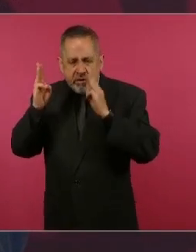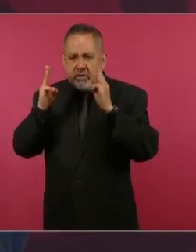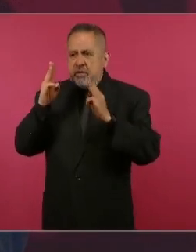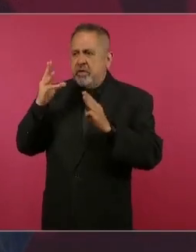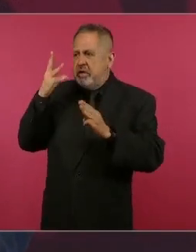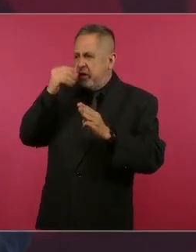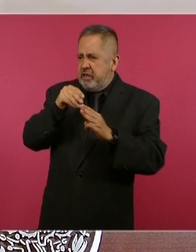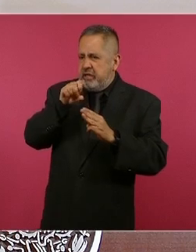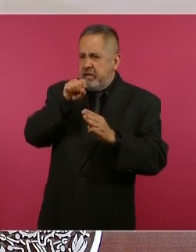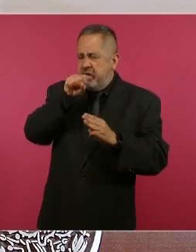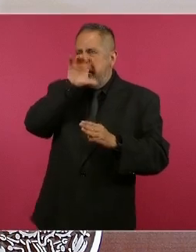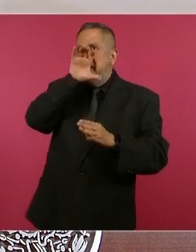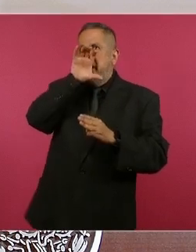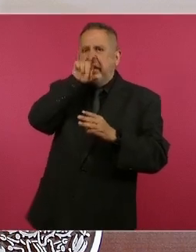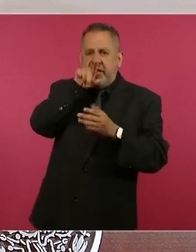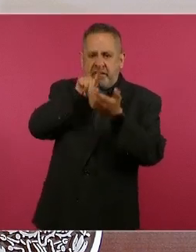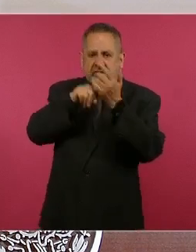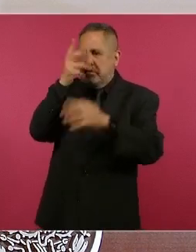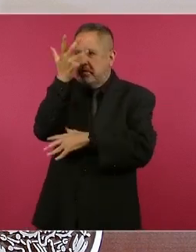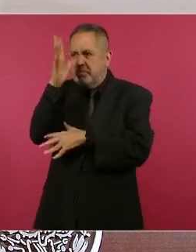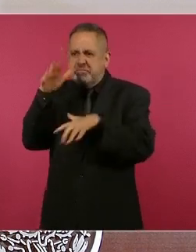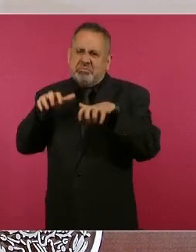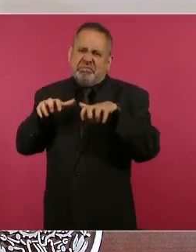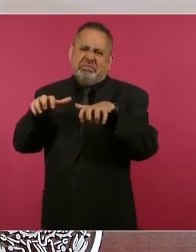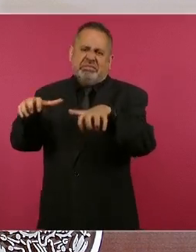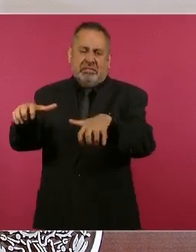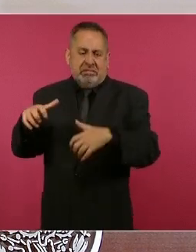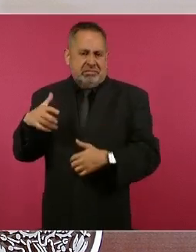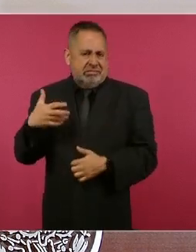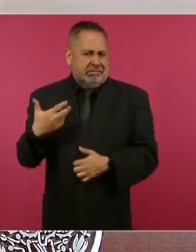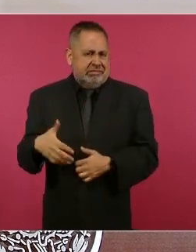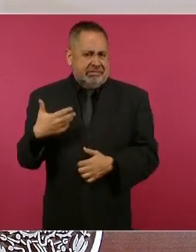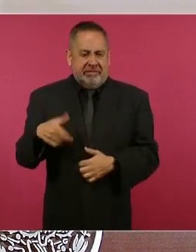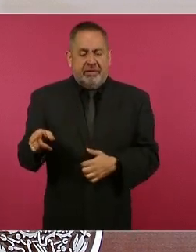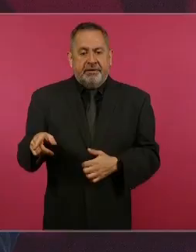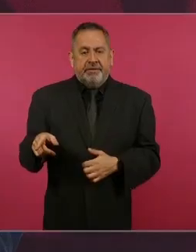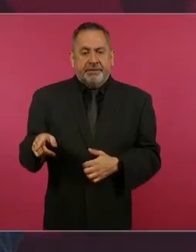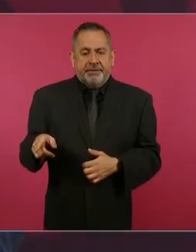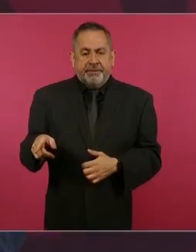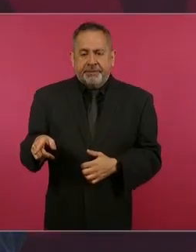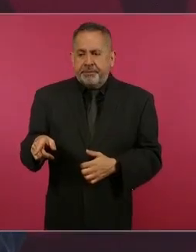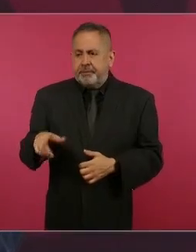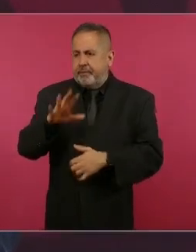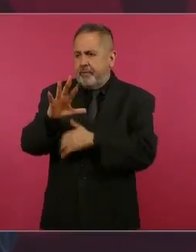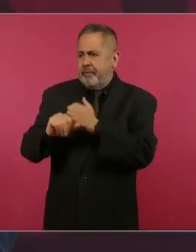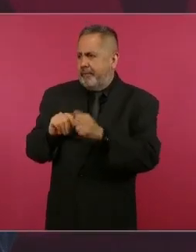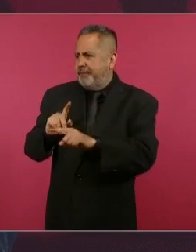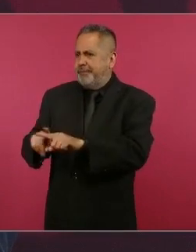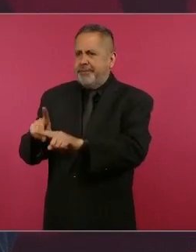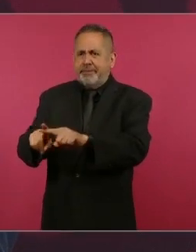la selva, fauna,